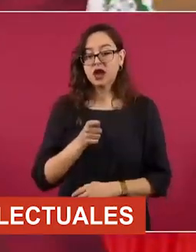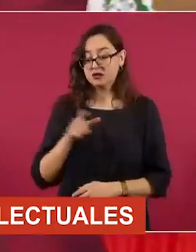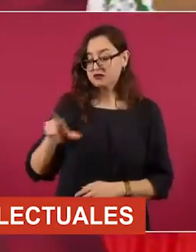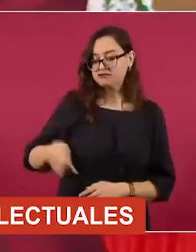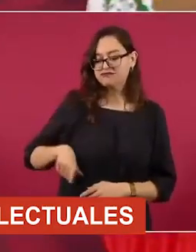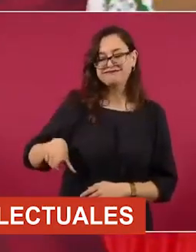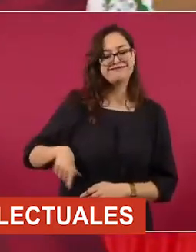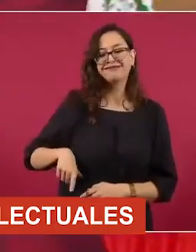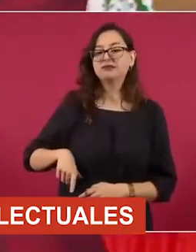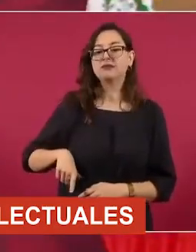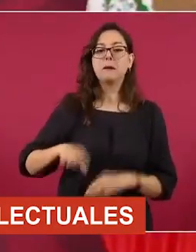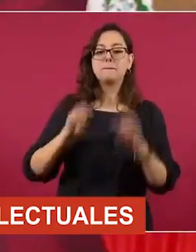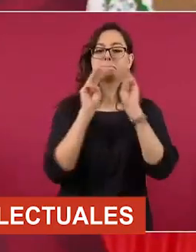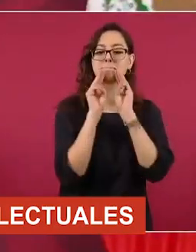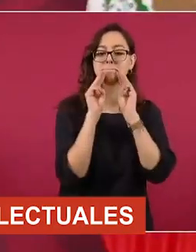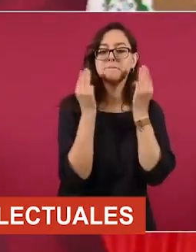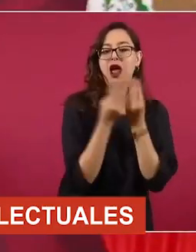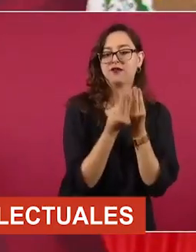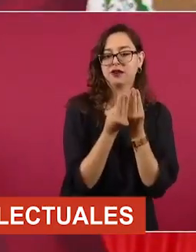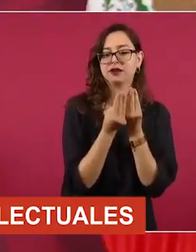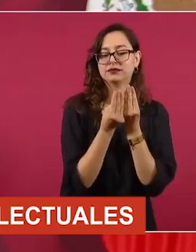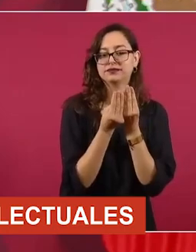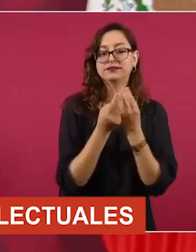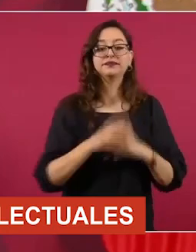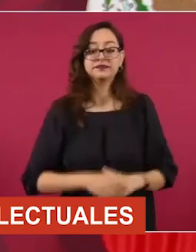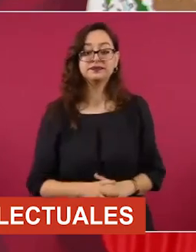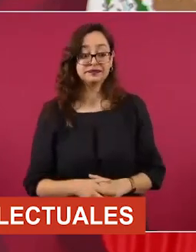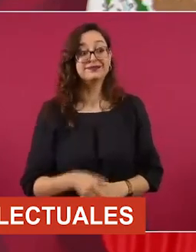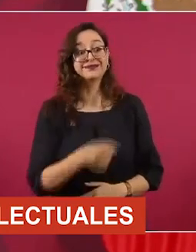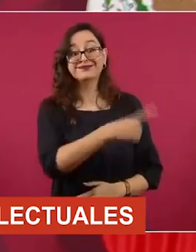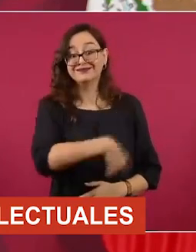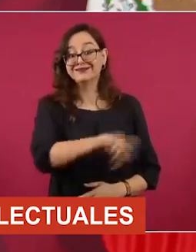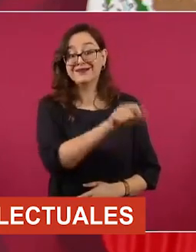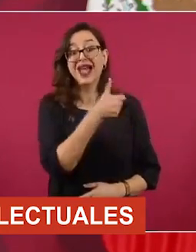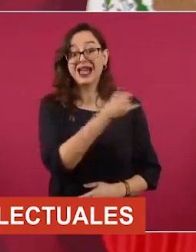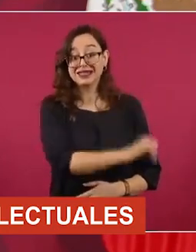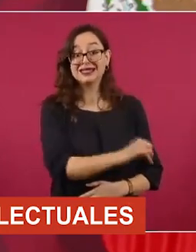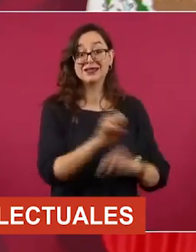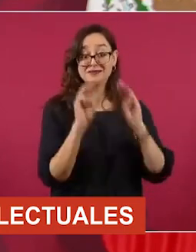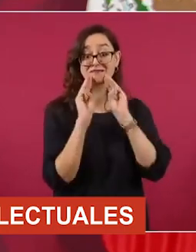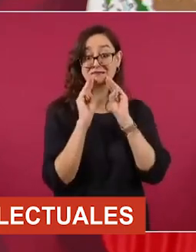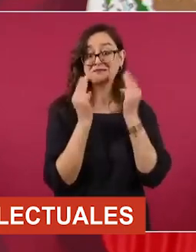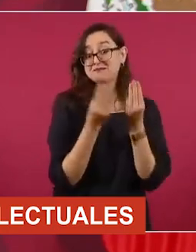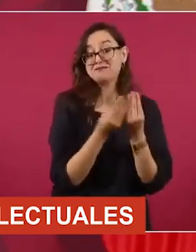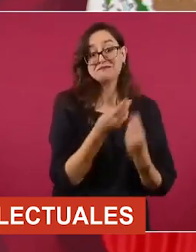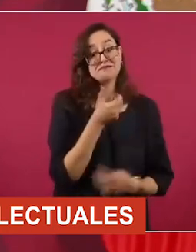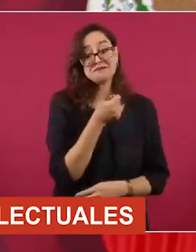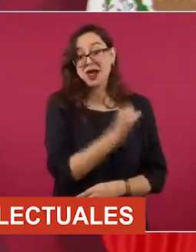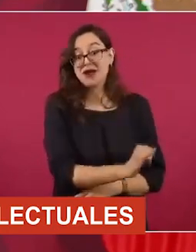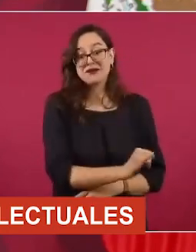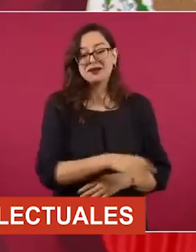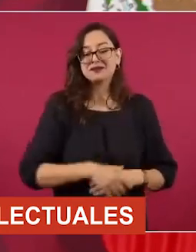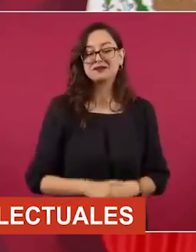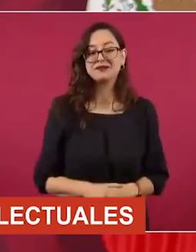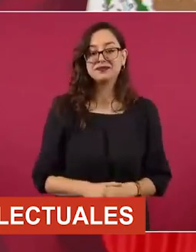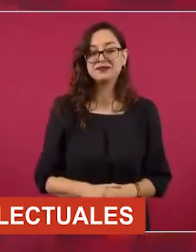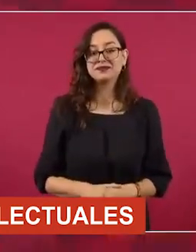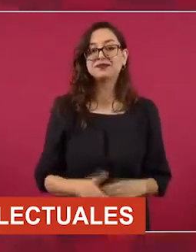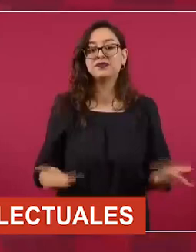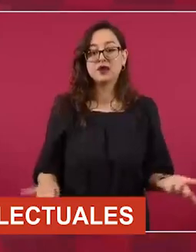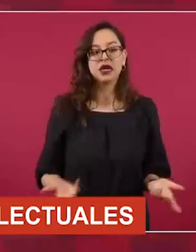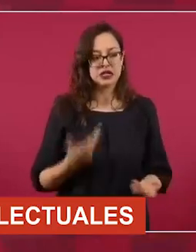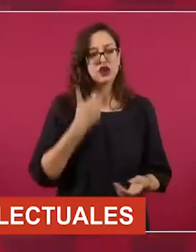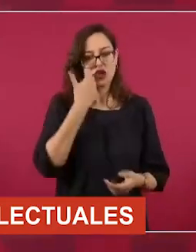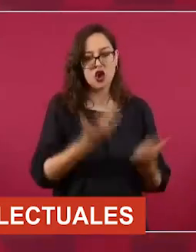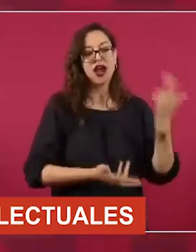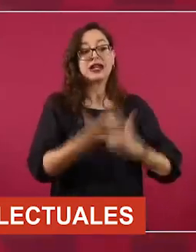esos son los que quieren regresar. Nosotros también queremos regresar, pero lo que se